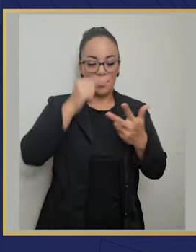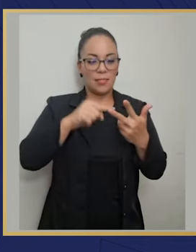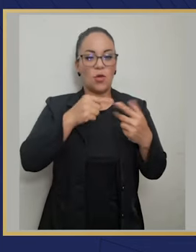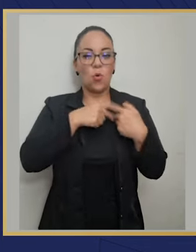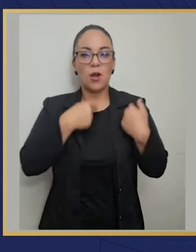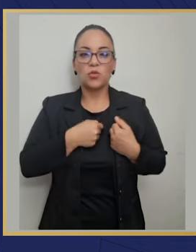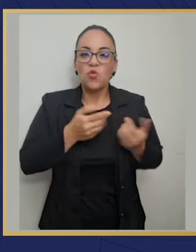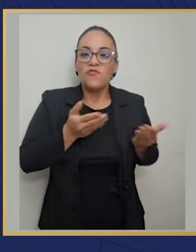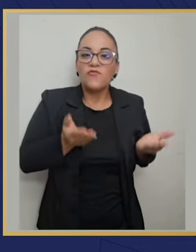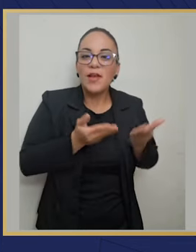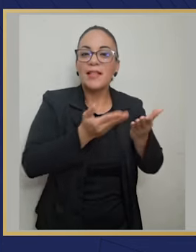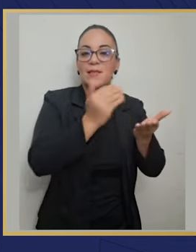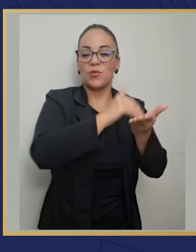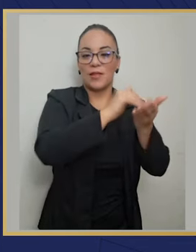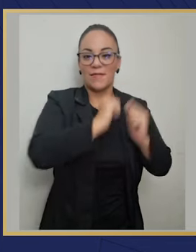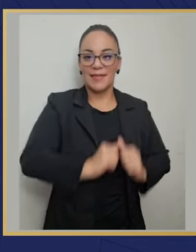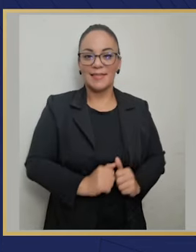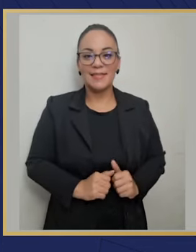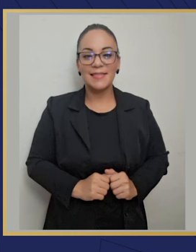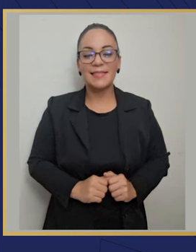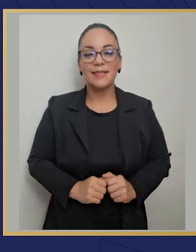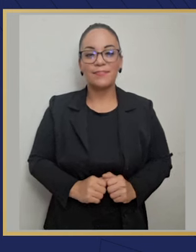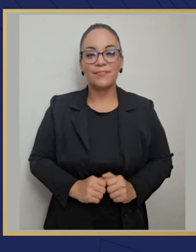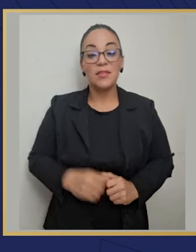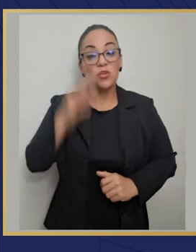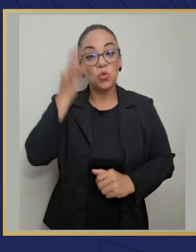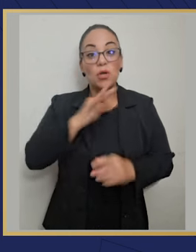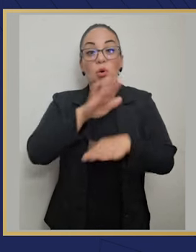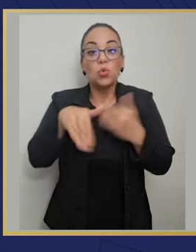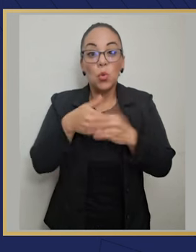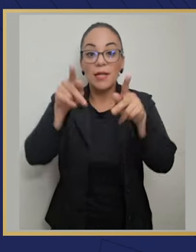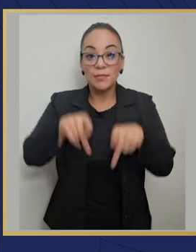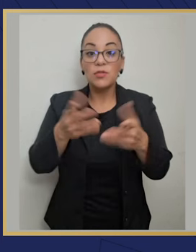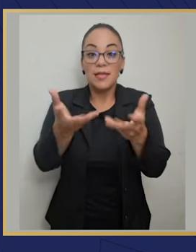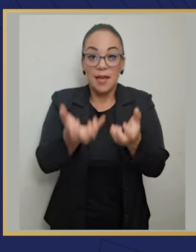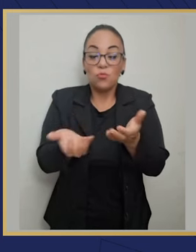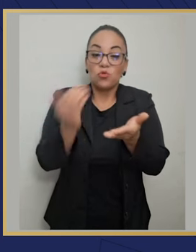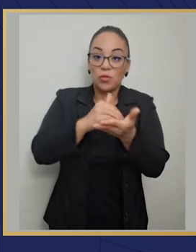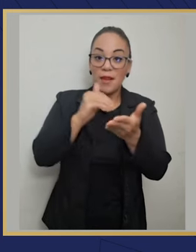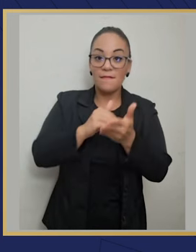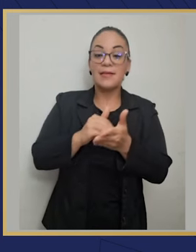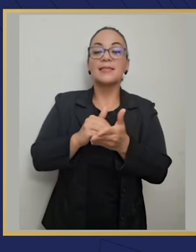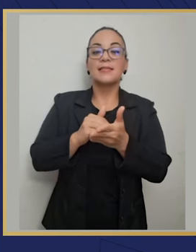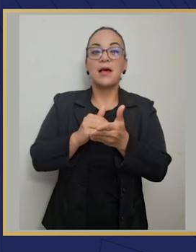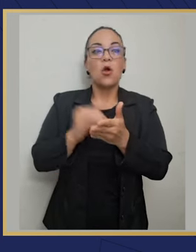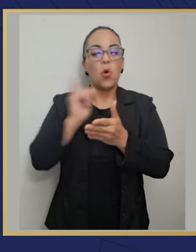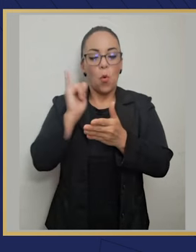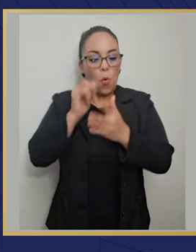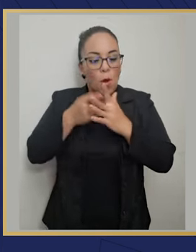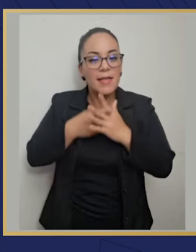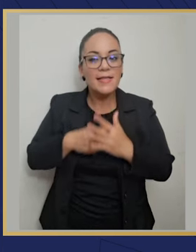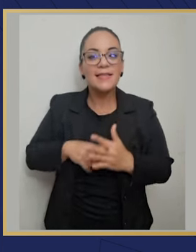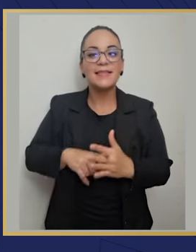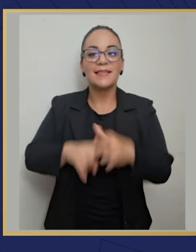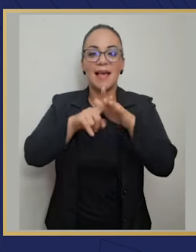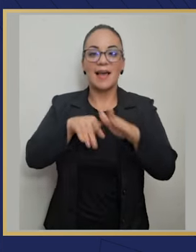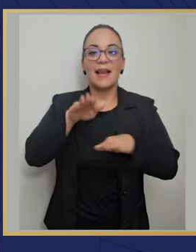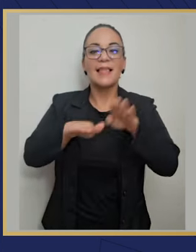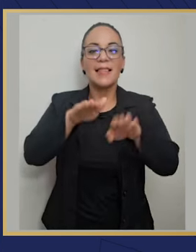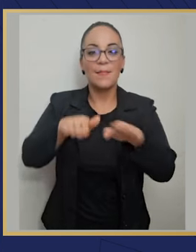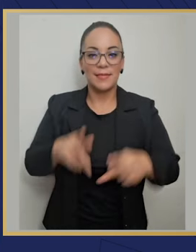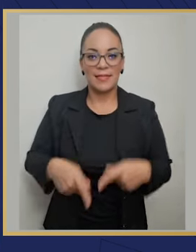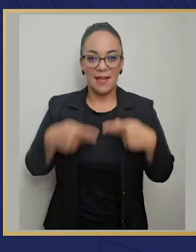reanime nuestra mente, nuestro corazón porque yo creo que todos deberíamos creer siempre un nuevo inicio, un